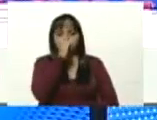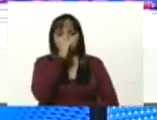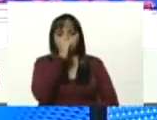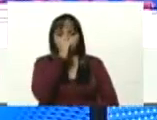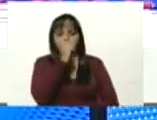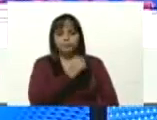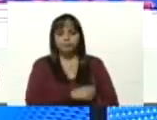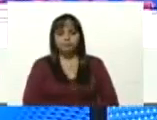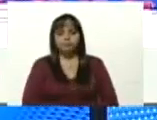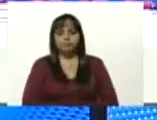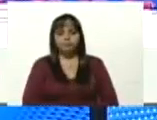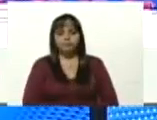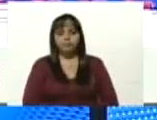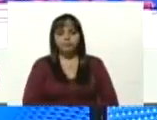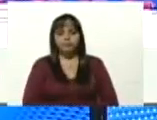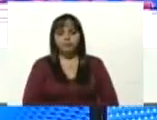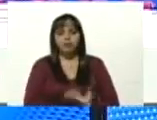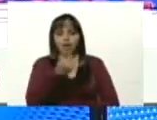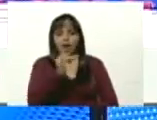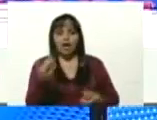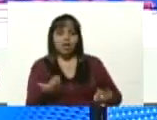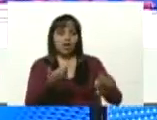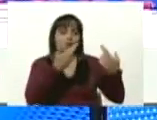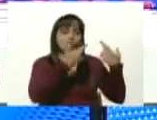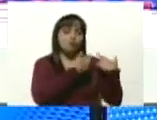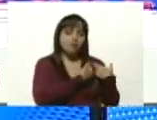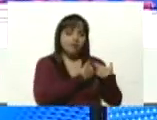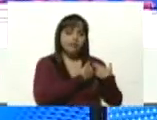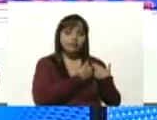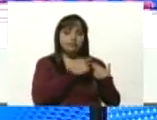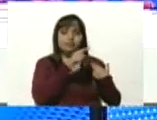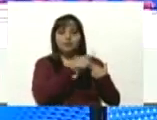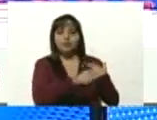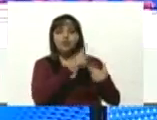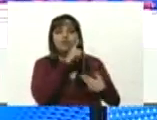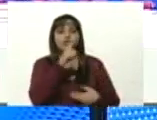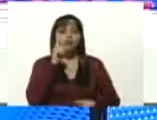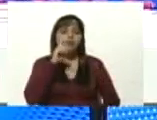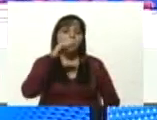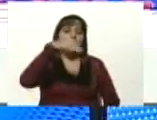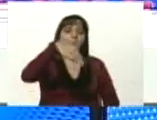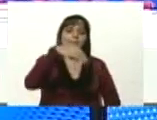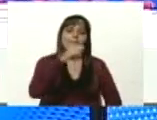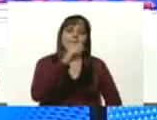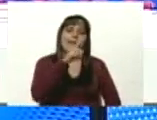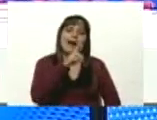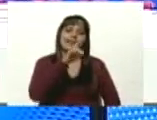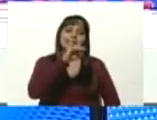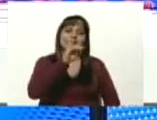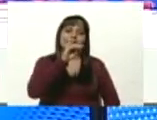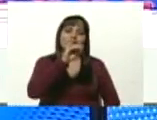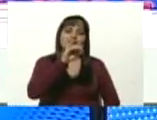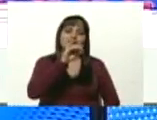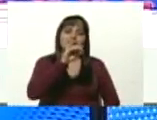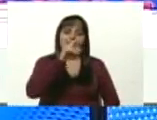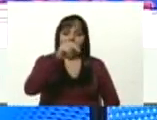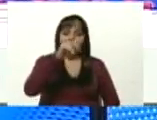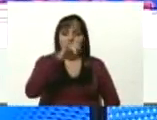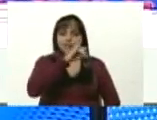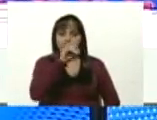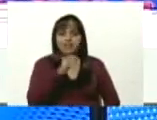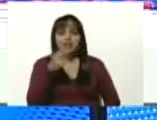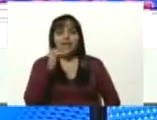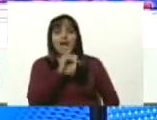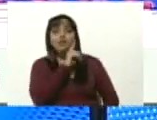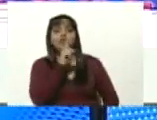que dirige el compañero Jesús Martínez que lleva el nombre de nuestro gran maestro nuestro